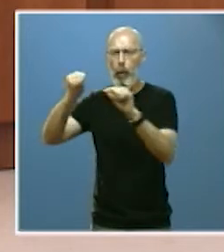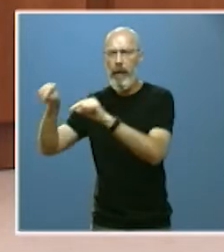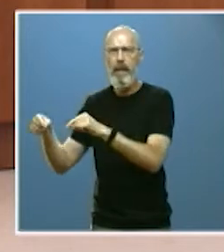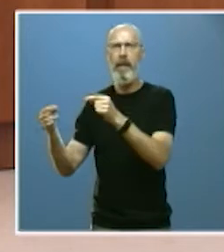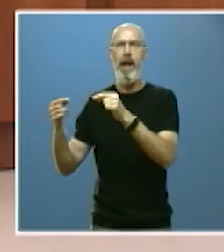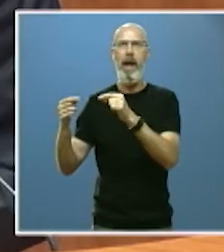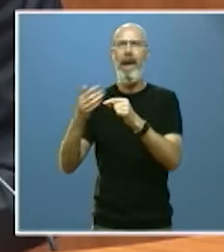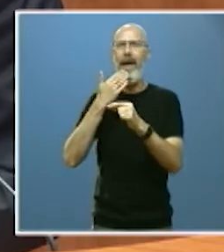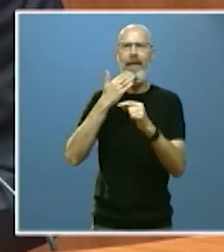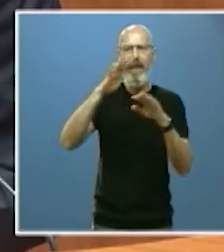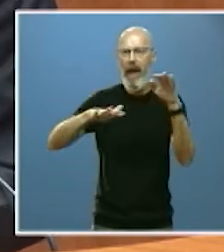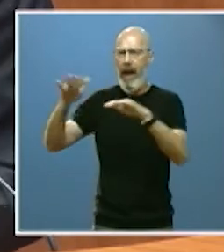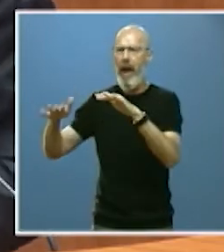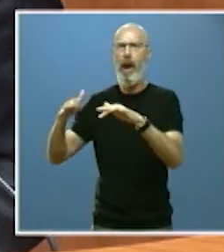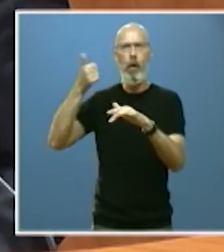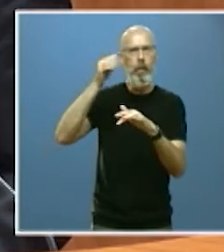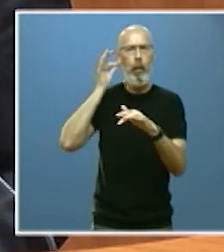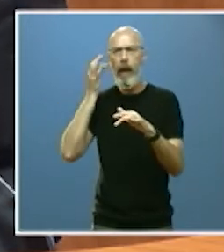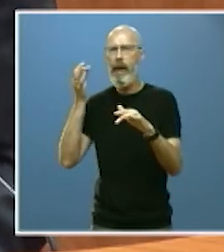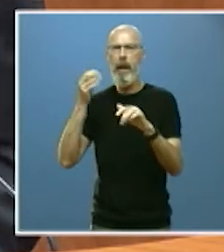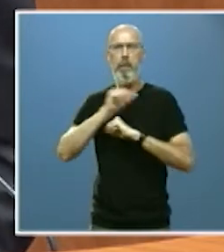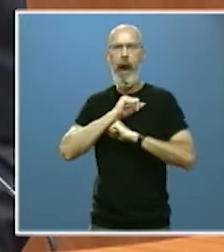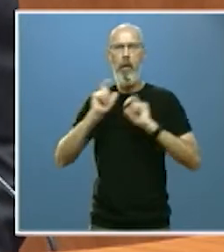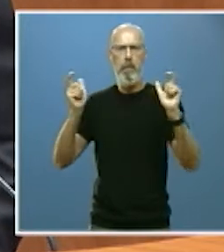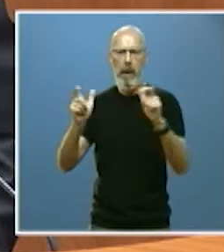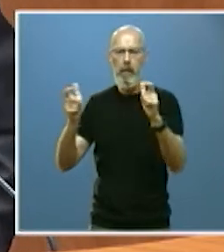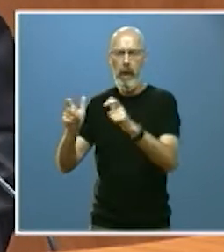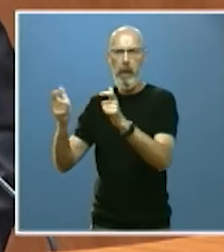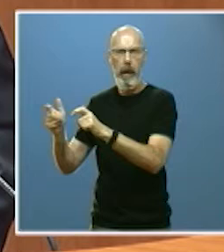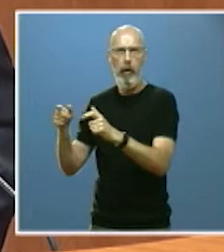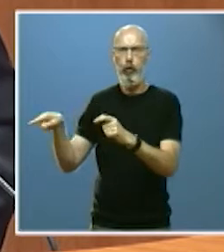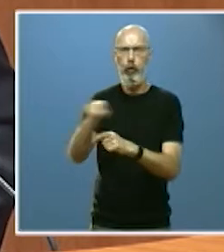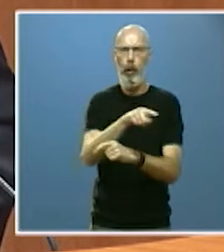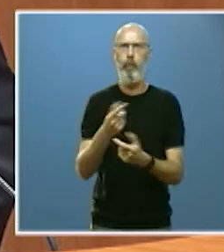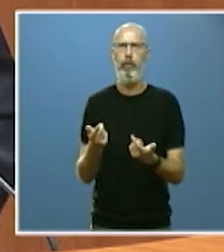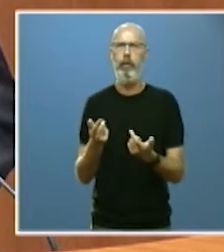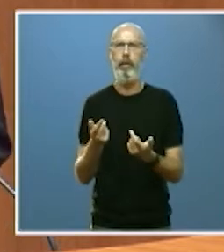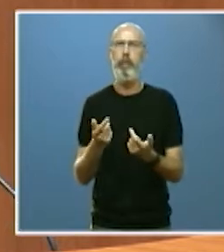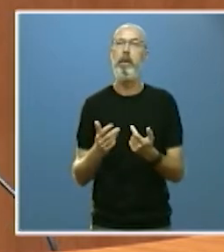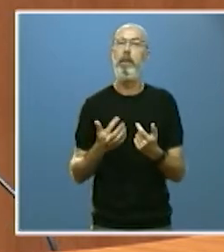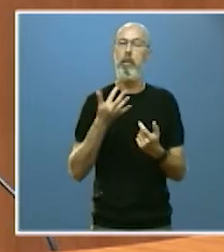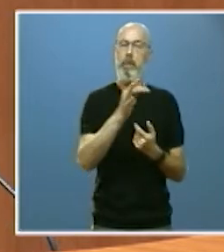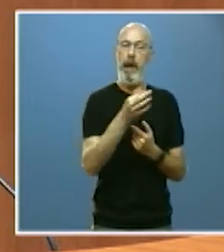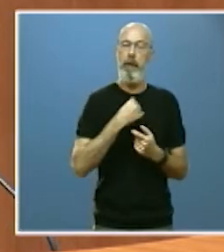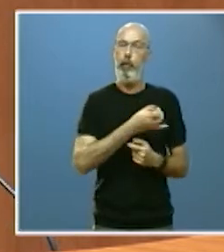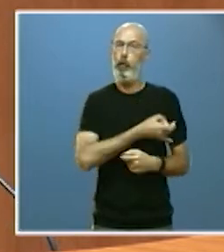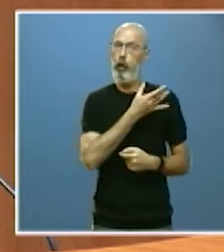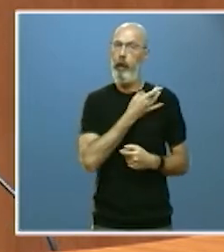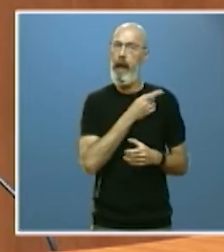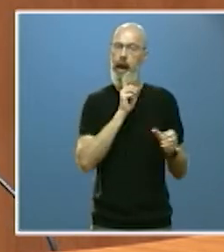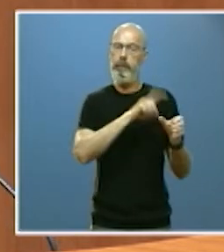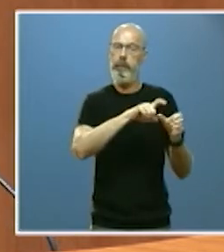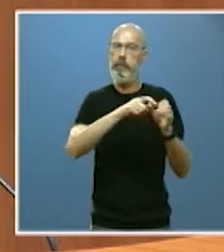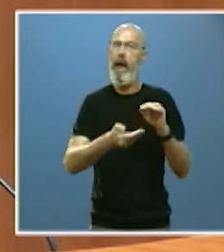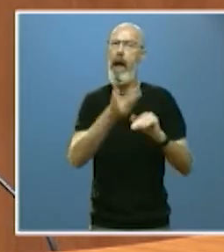de edad y tanto en mujeres como en hombres. Y con más de 17.000 nuevos afiliados a la seguridad social desde